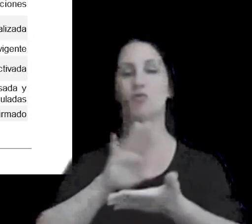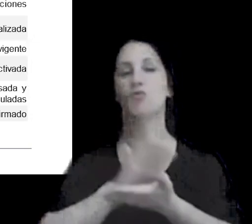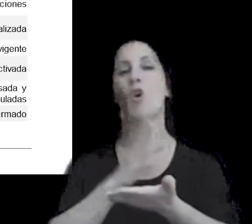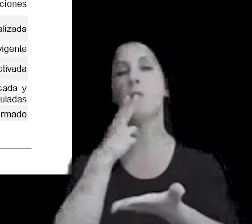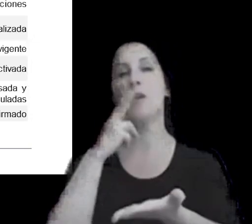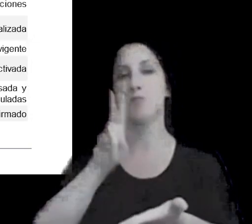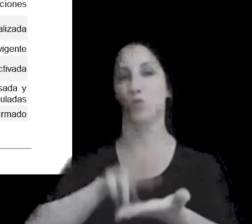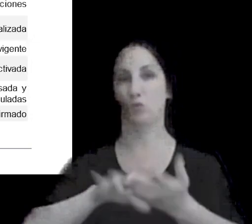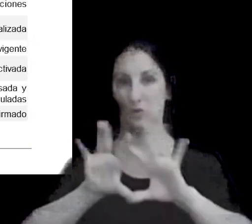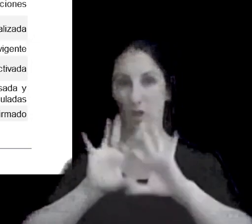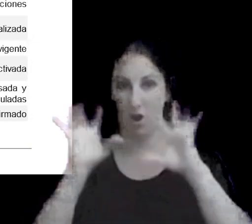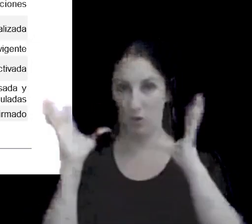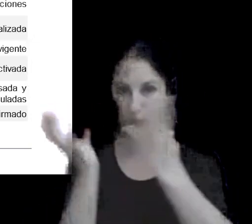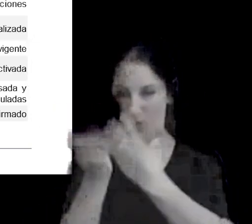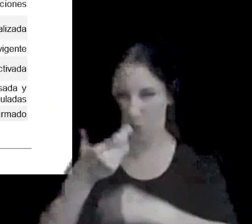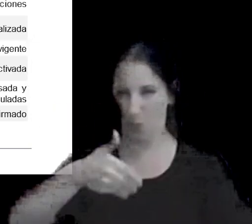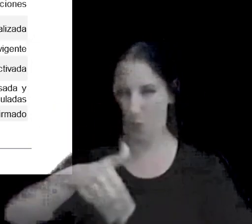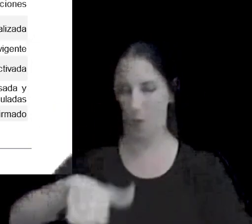internacional